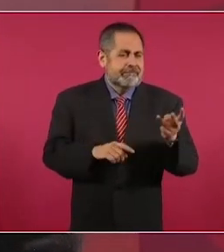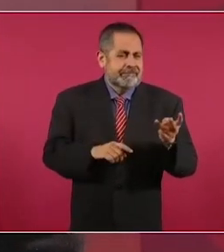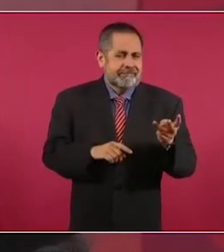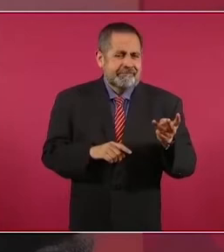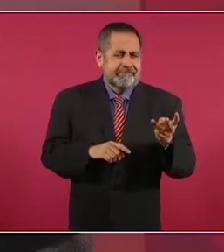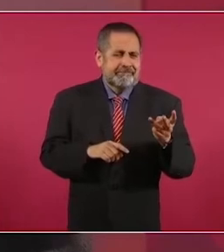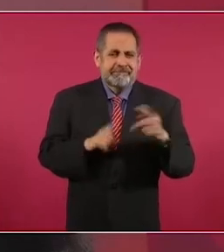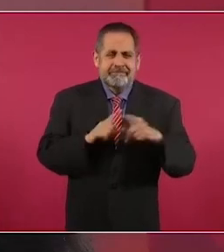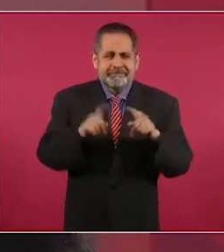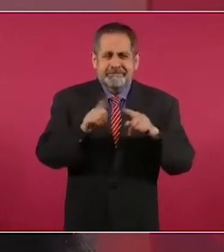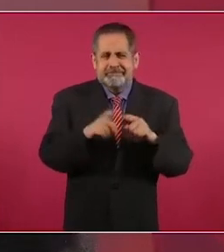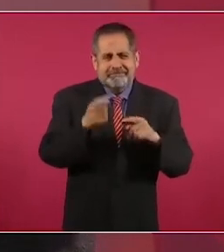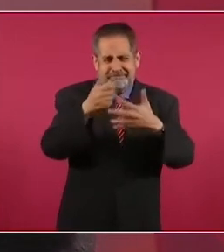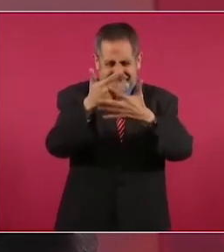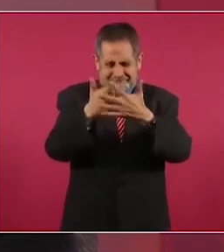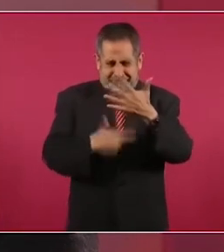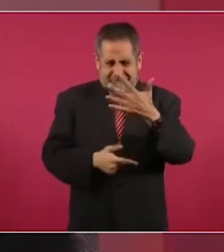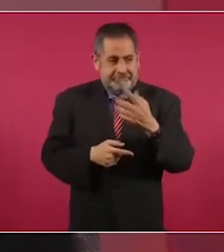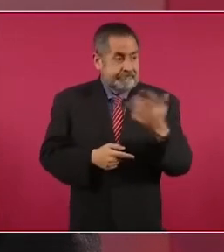hagan la lista.